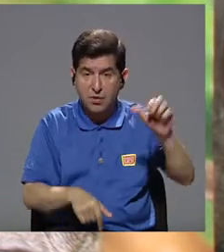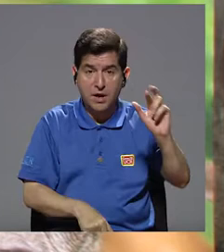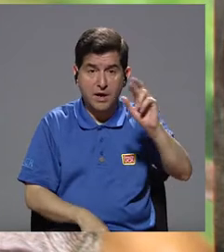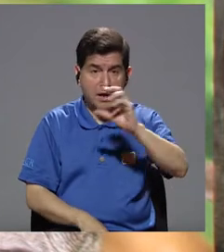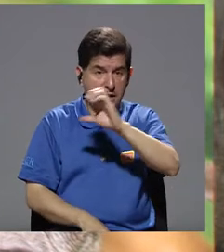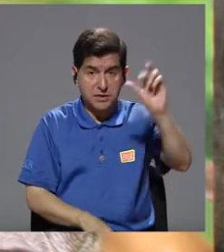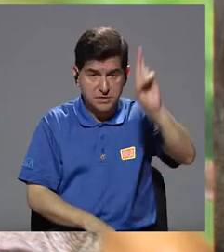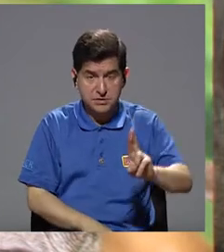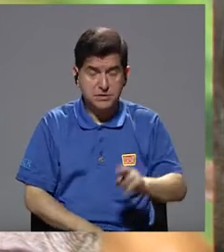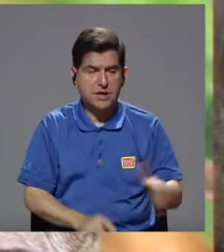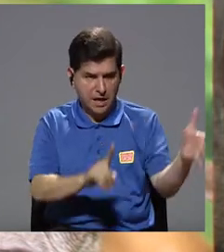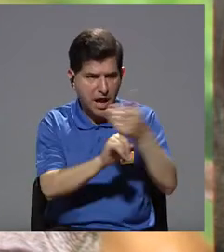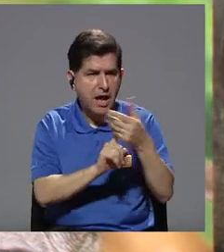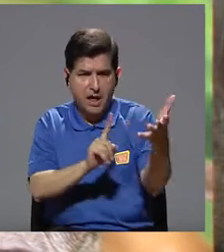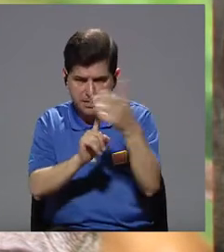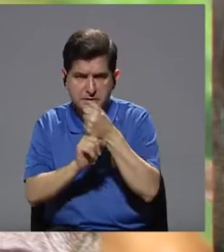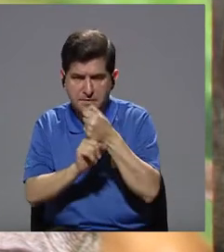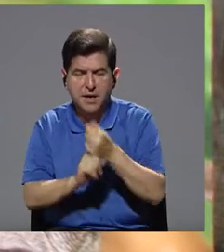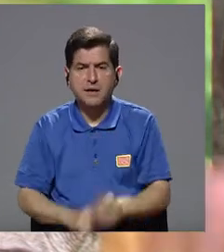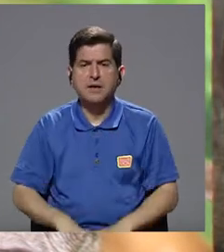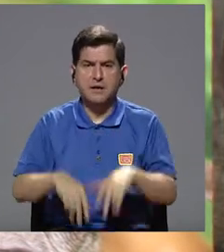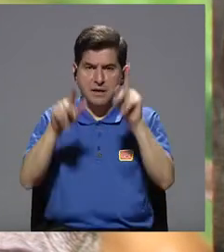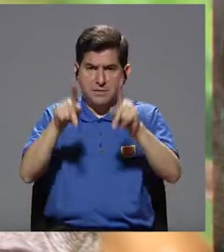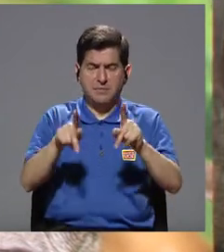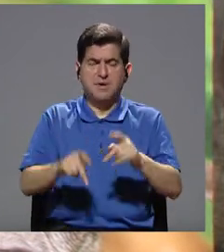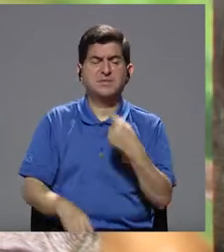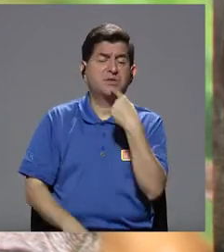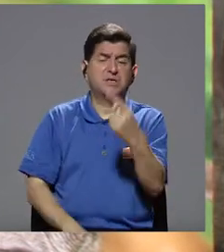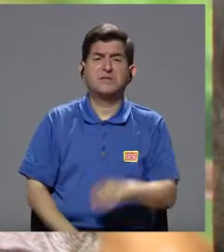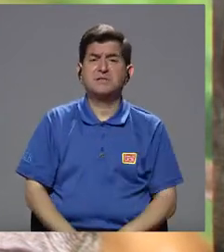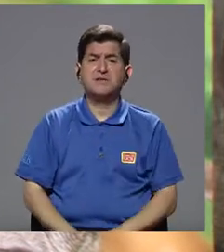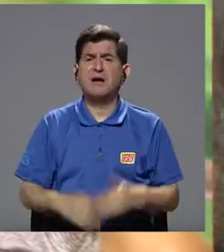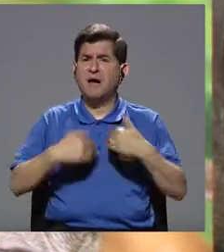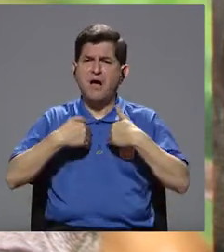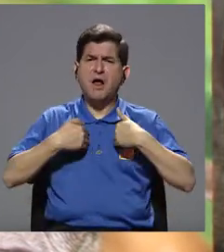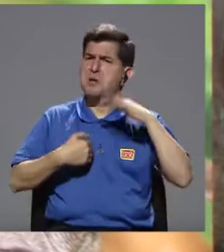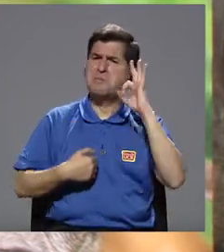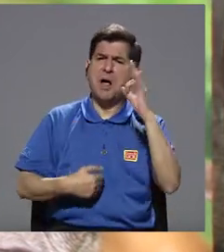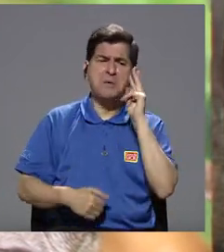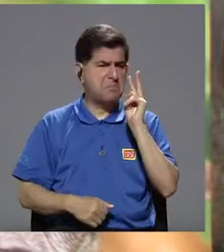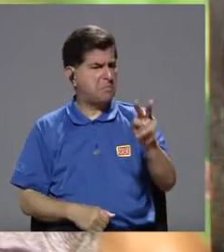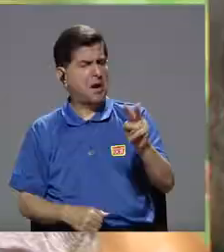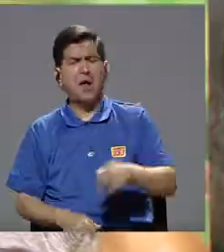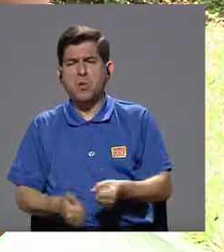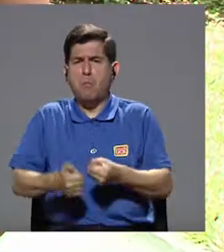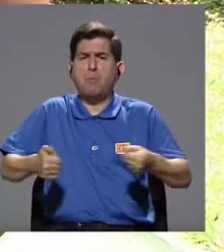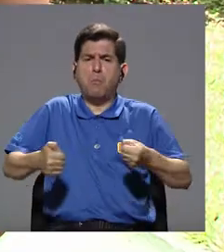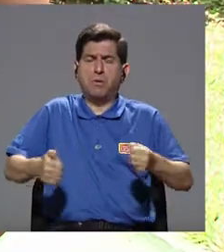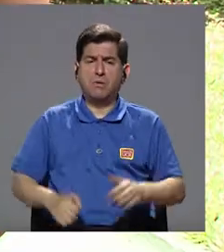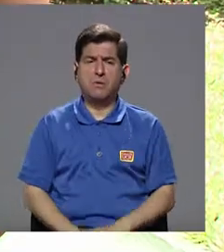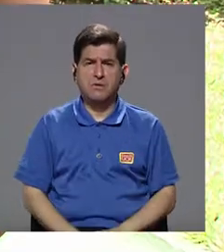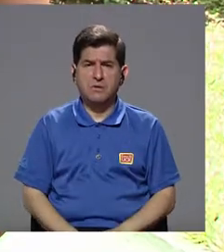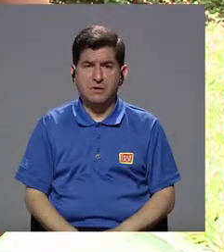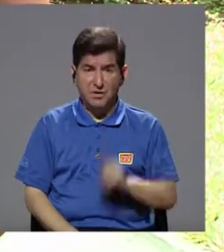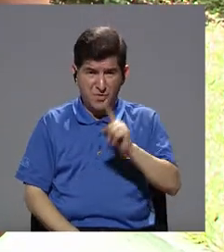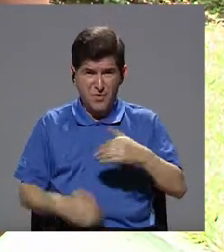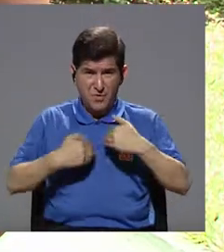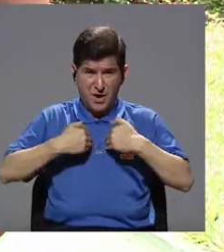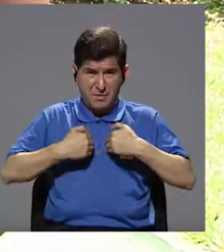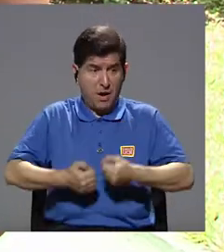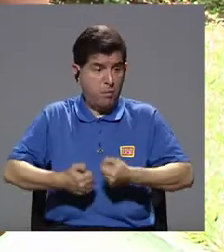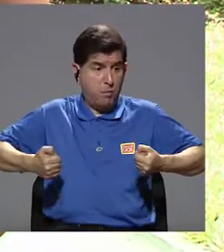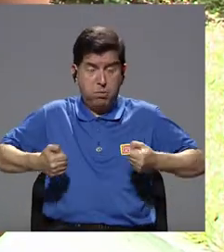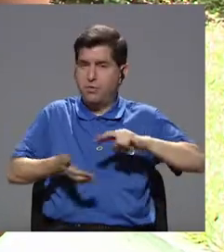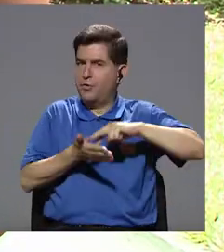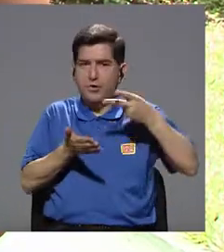Costa Rica cuando hacemos estos decomisos y las personas, estos dueños nos argumentan, pero los animales están bien, véanlos, están gorditos. El hecho de que un animal